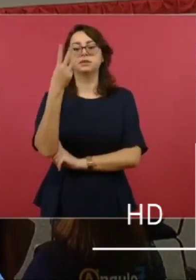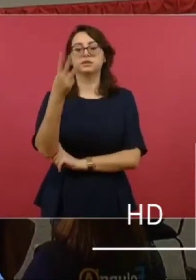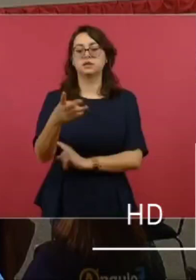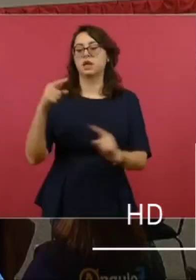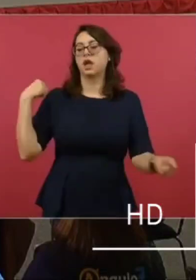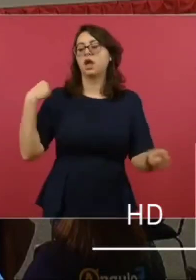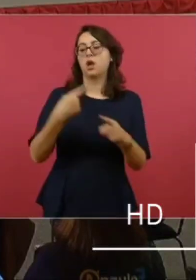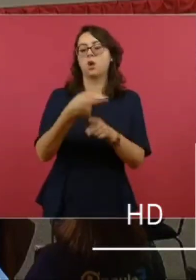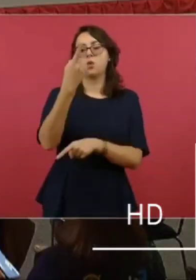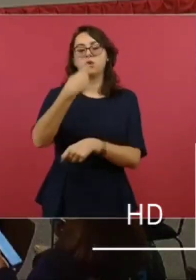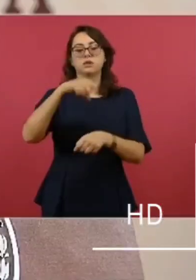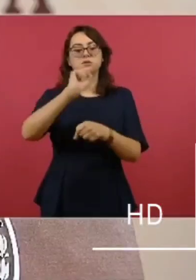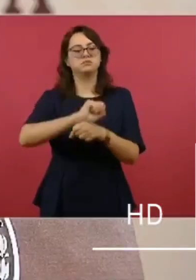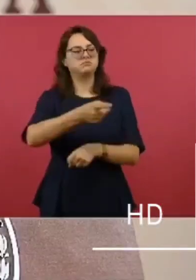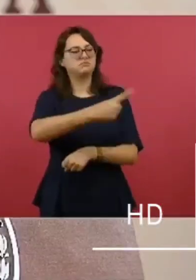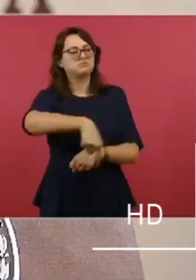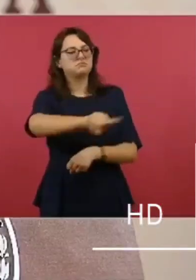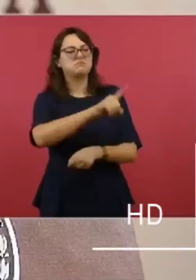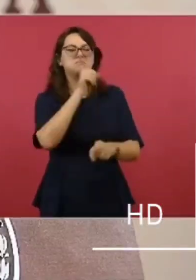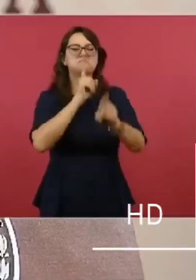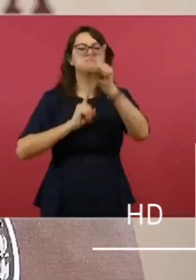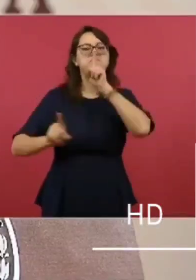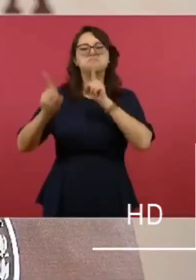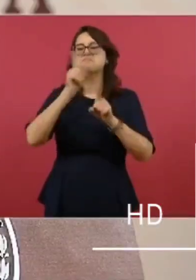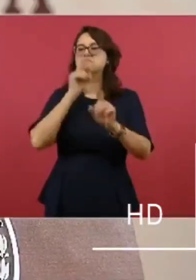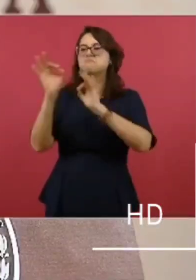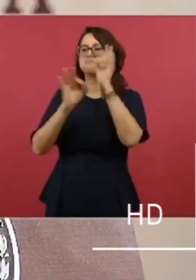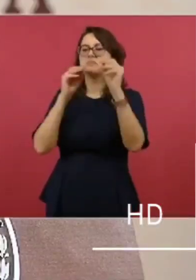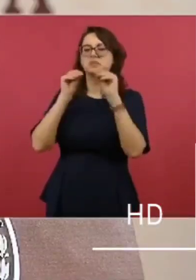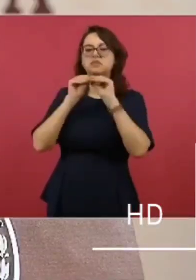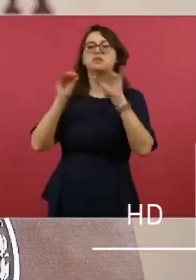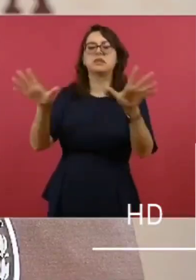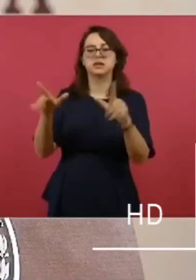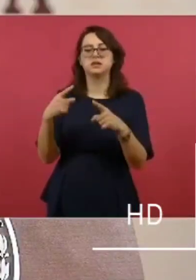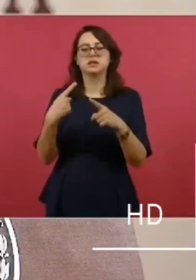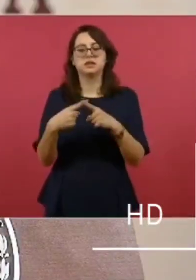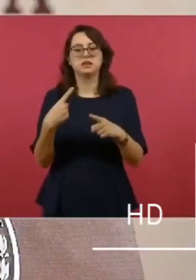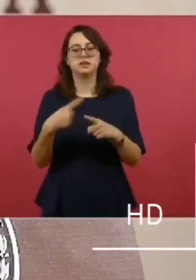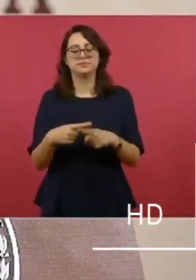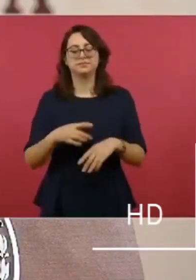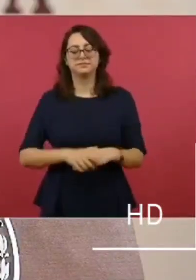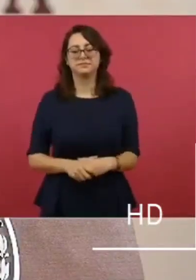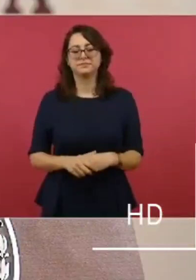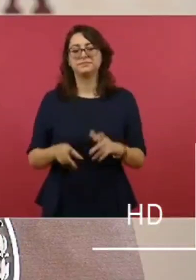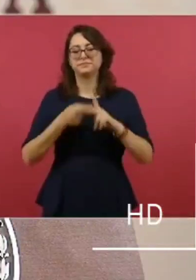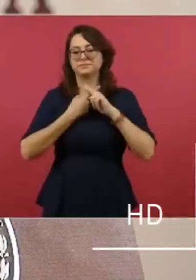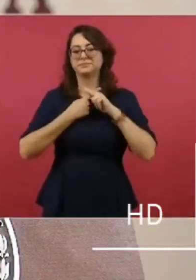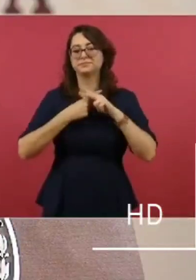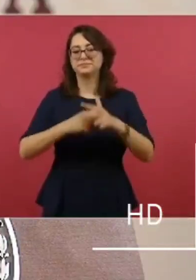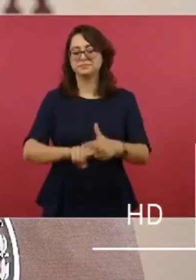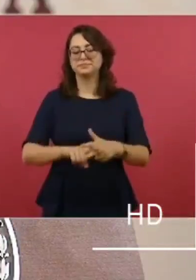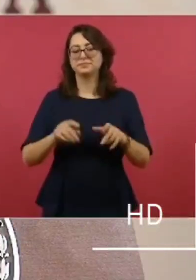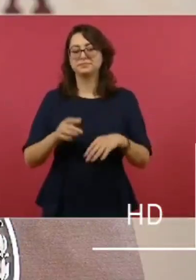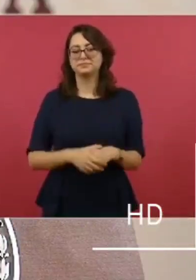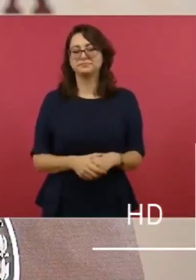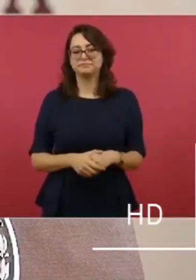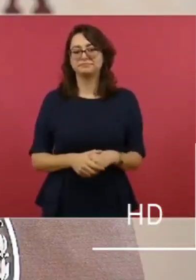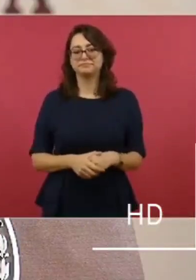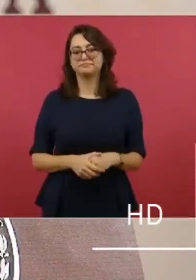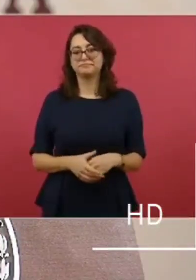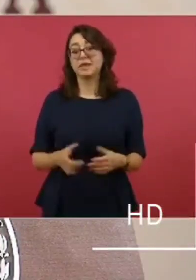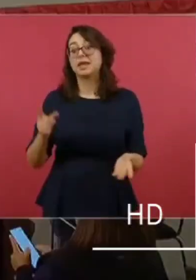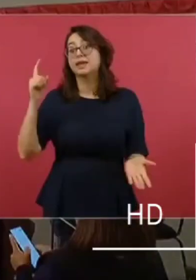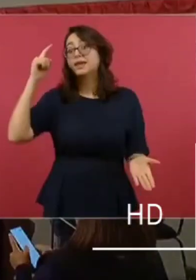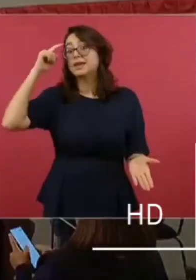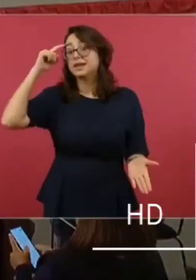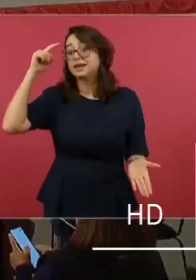en las mentiras de la semana vamos a iniciar qué creen vamos a empezar con algo